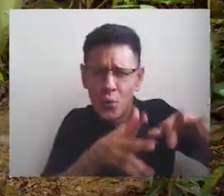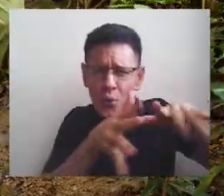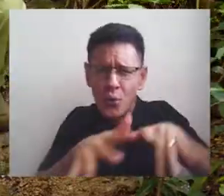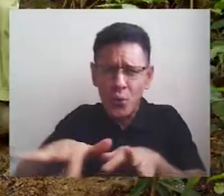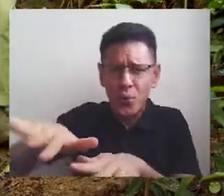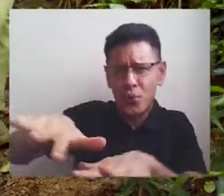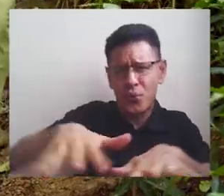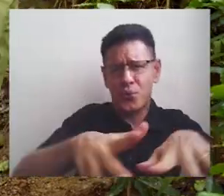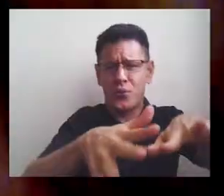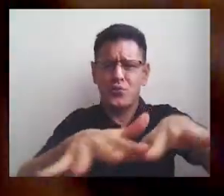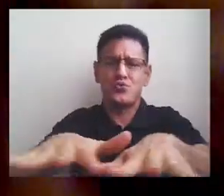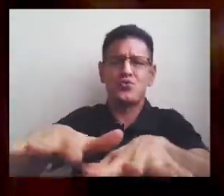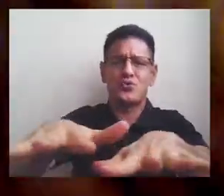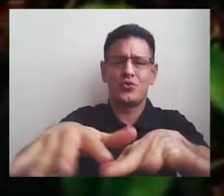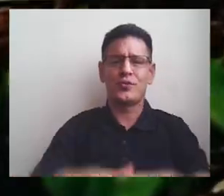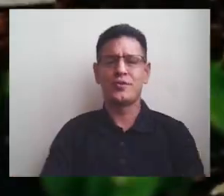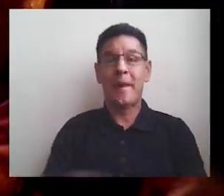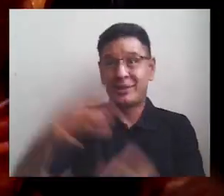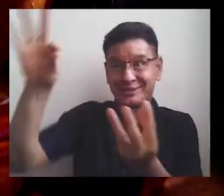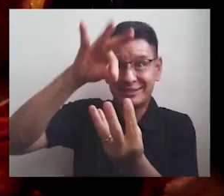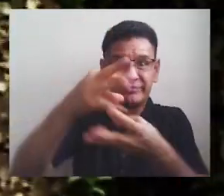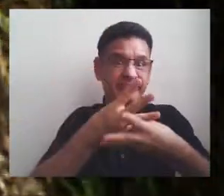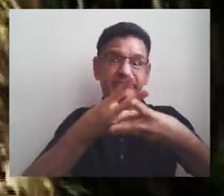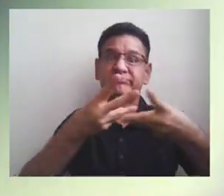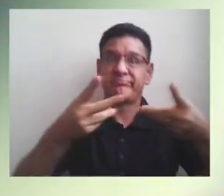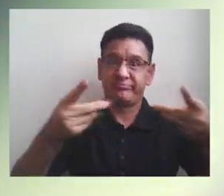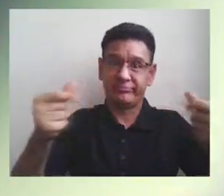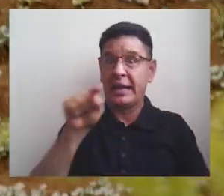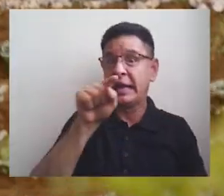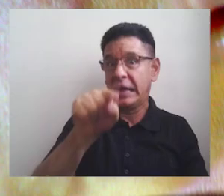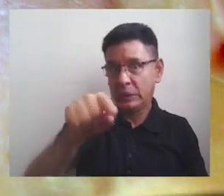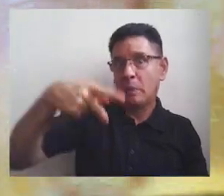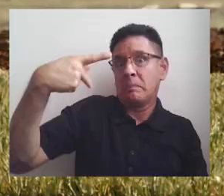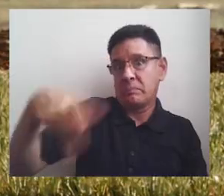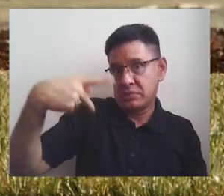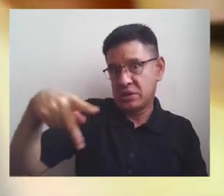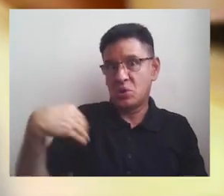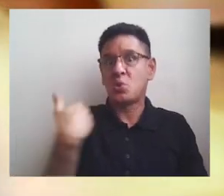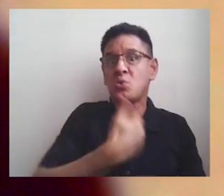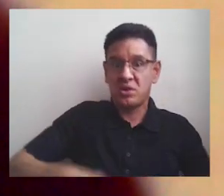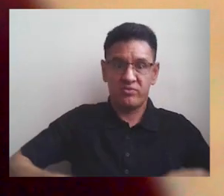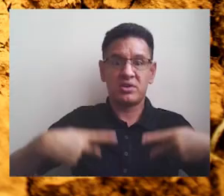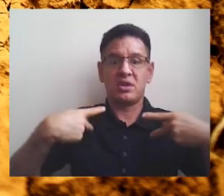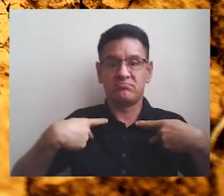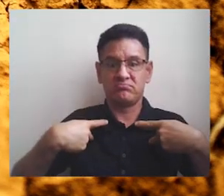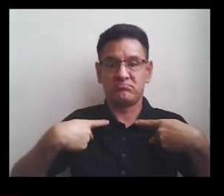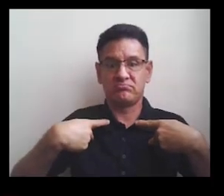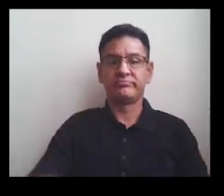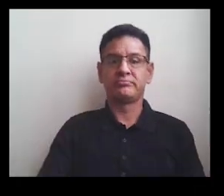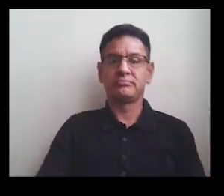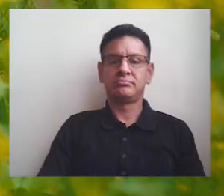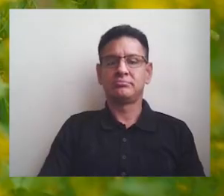el curso de los ríos. Pero estos polinizadores están desapareciendo, poniendo en peligro nuestra propia